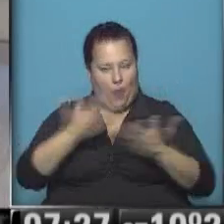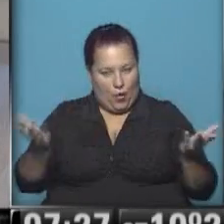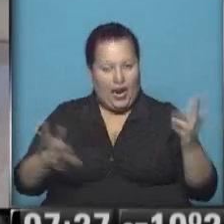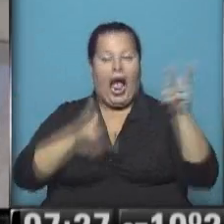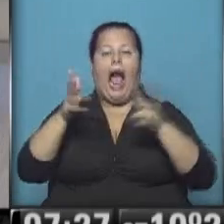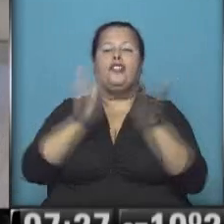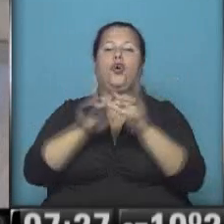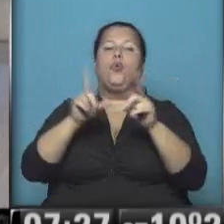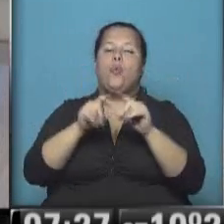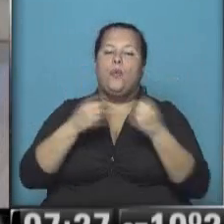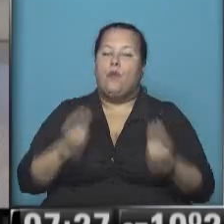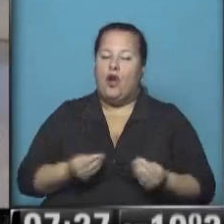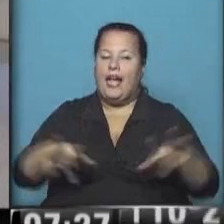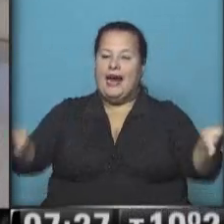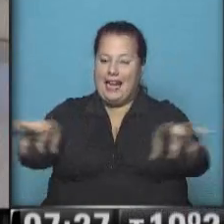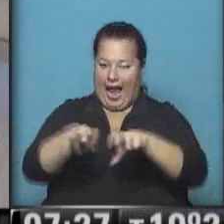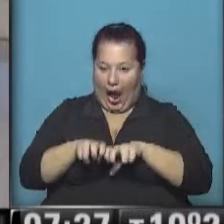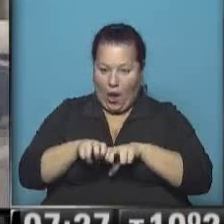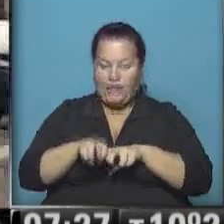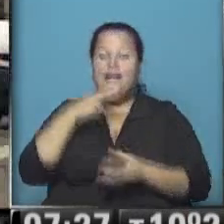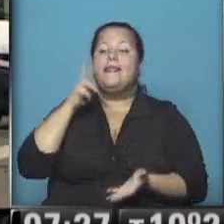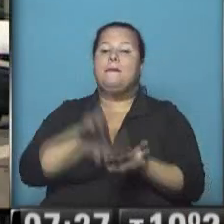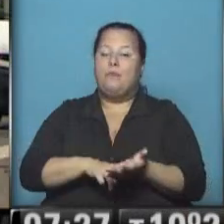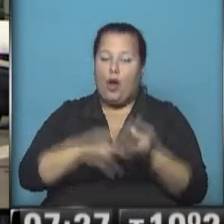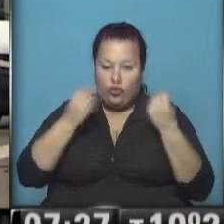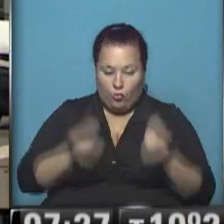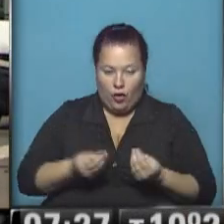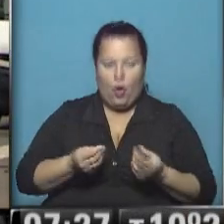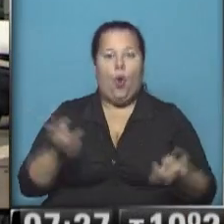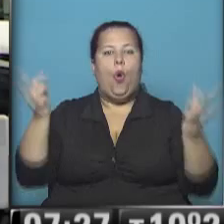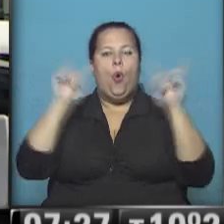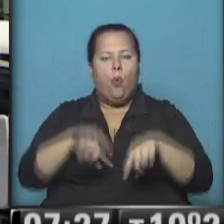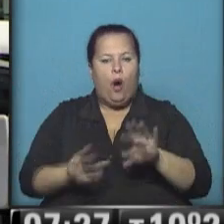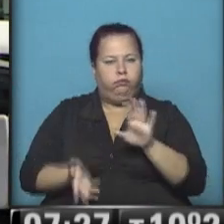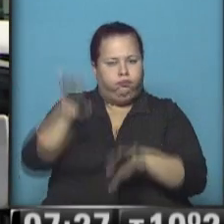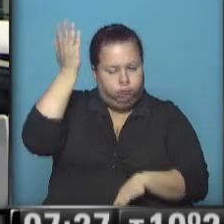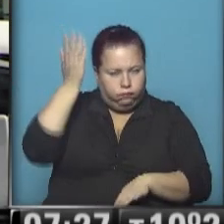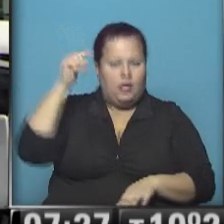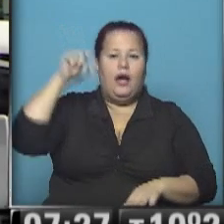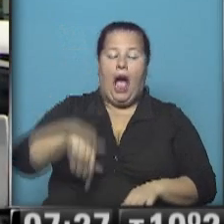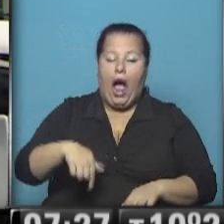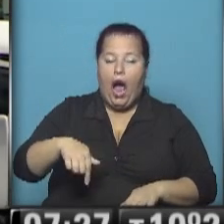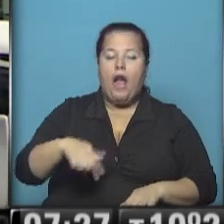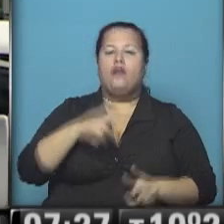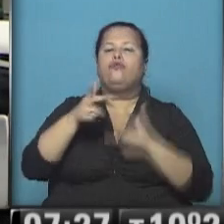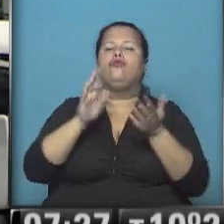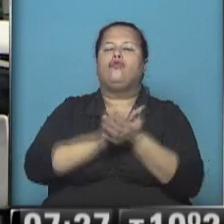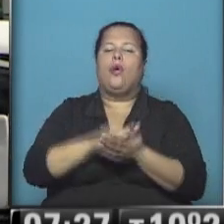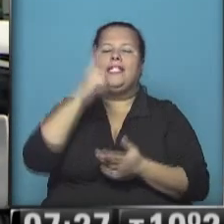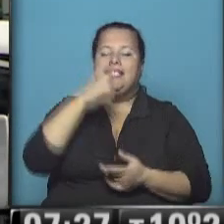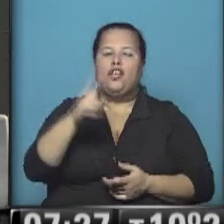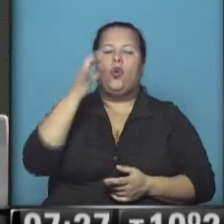Hablemos de números ahora. Hablemos de recaudación. Impositiva, porque volvió a crecer. En este caso hablamos de